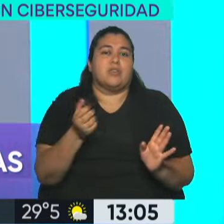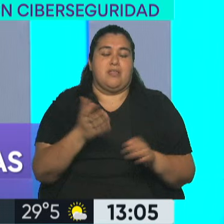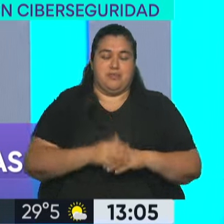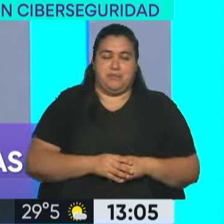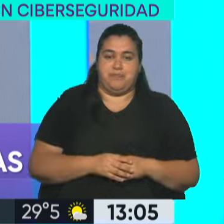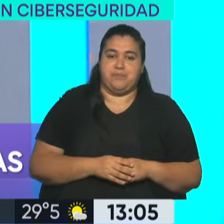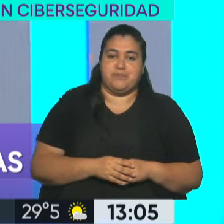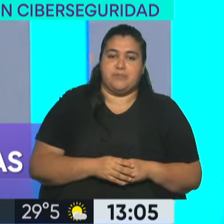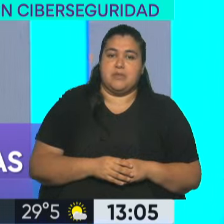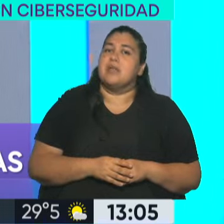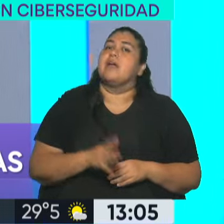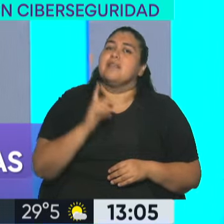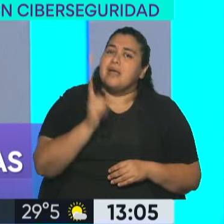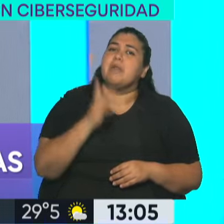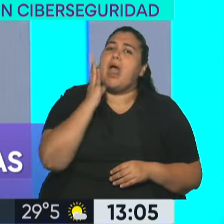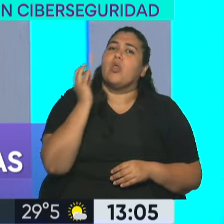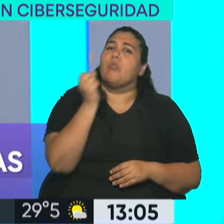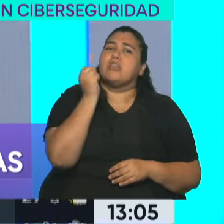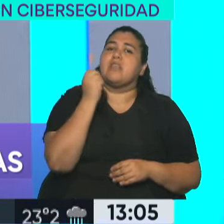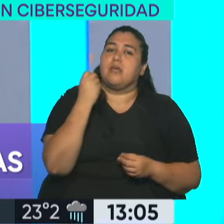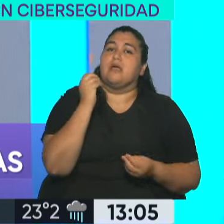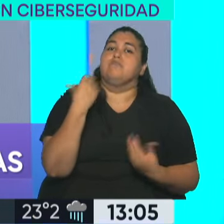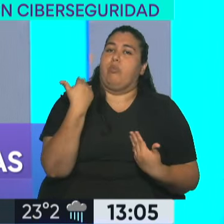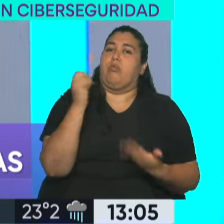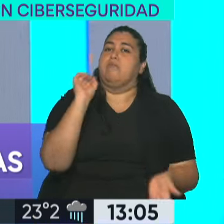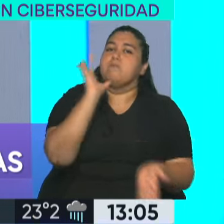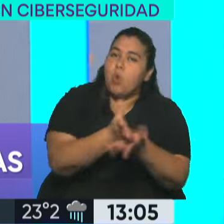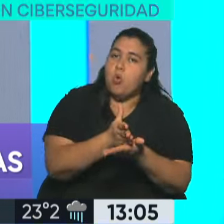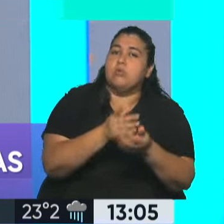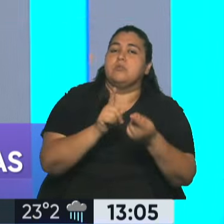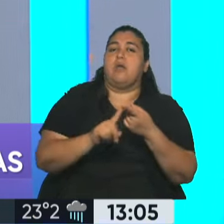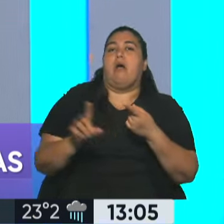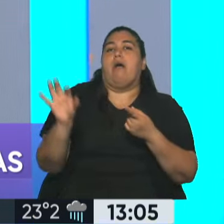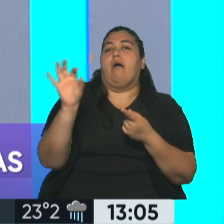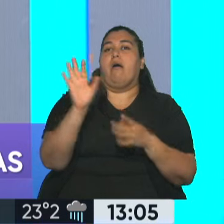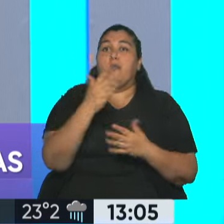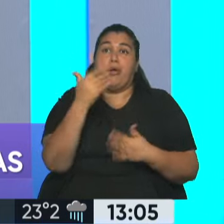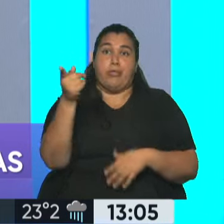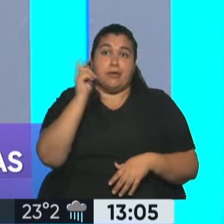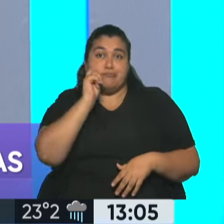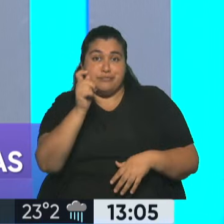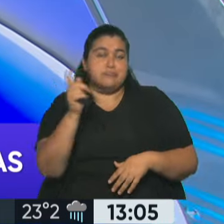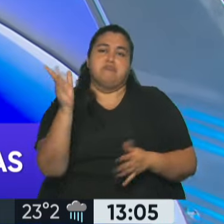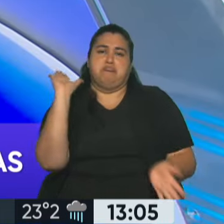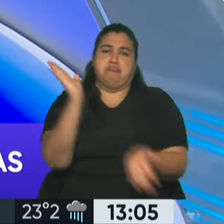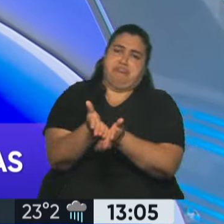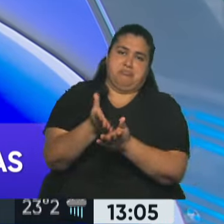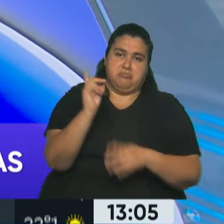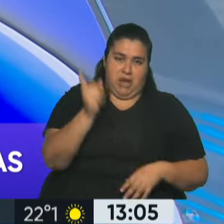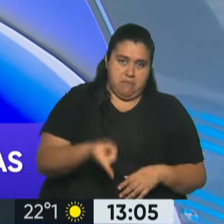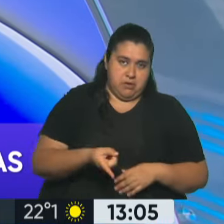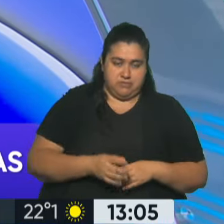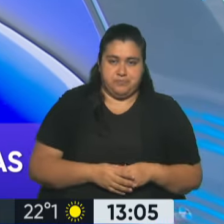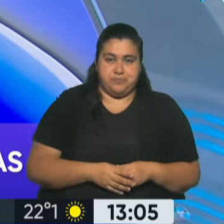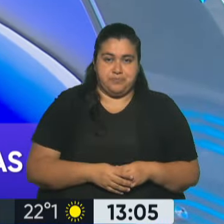y a lo importante van a haber multas por el incumplimiento a esta resolución, pero